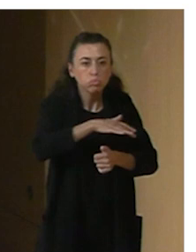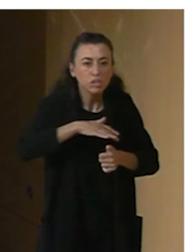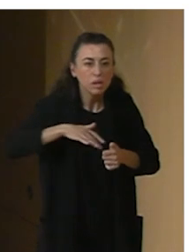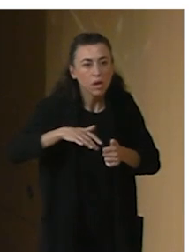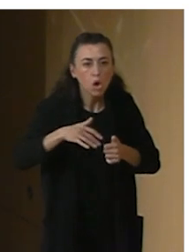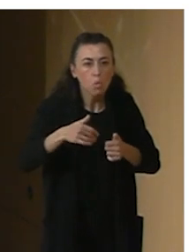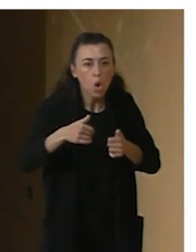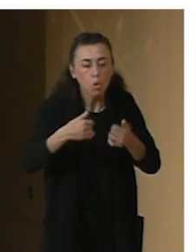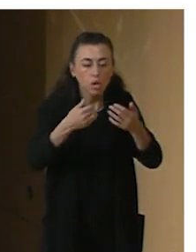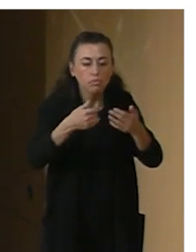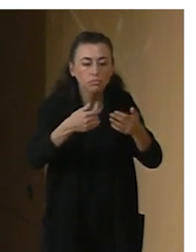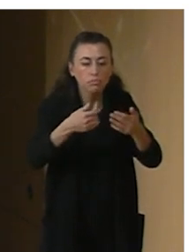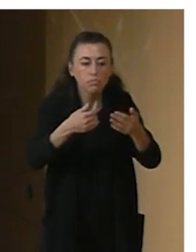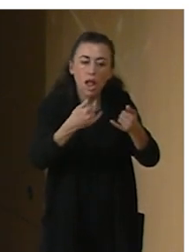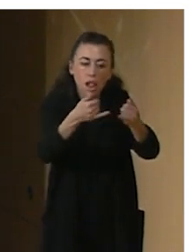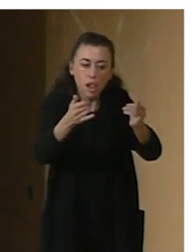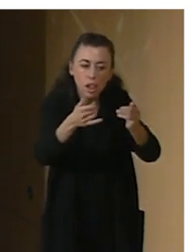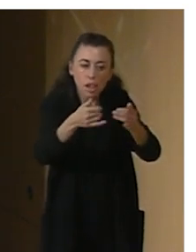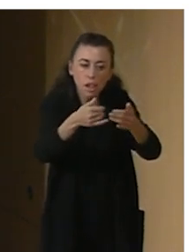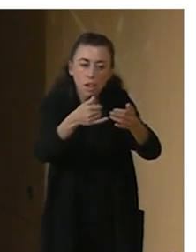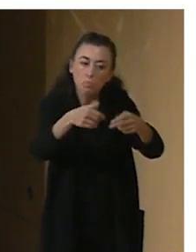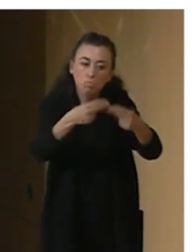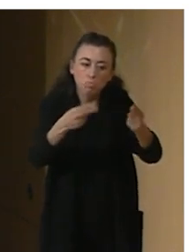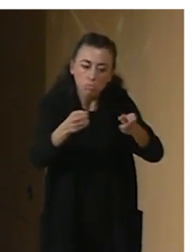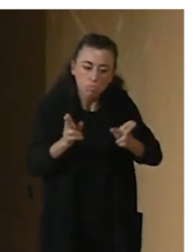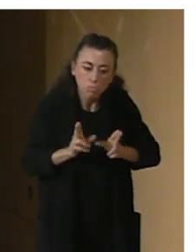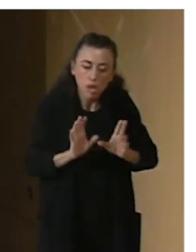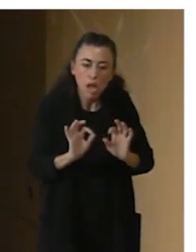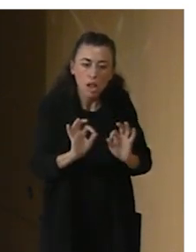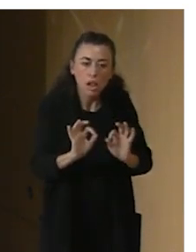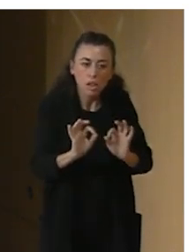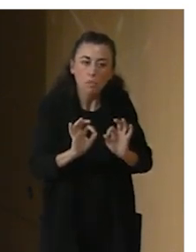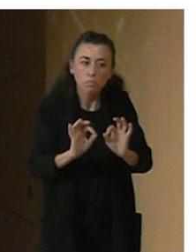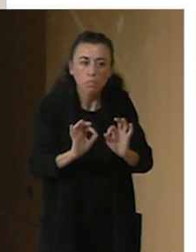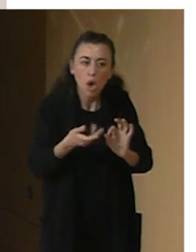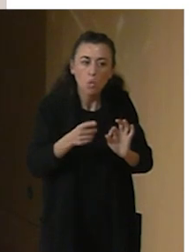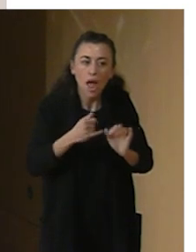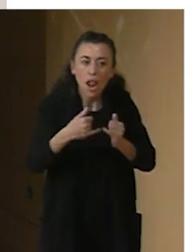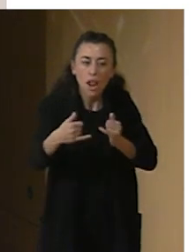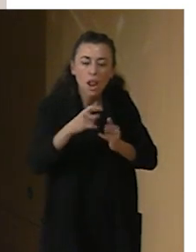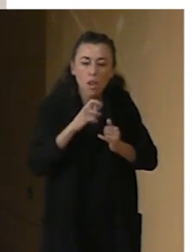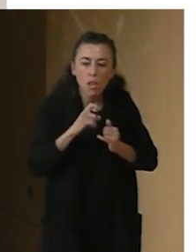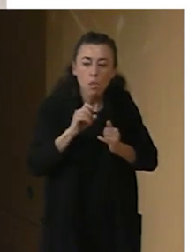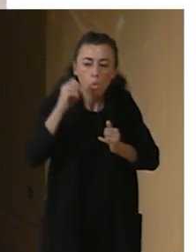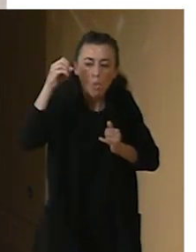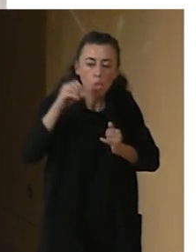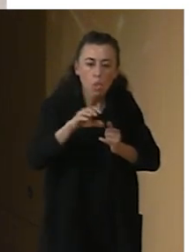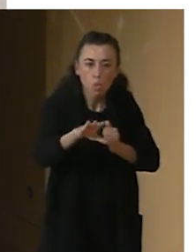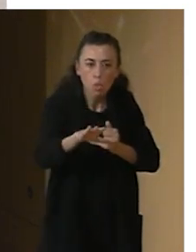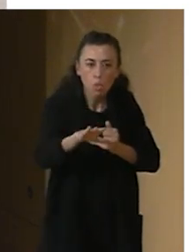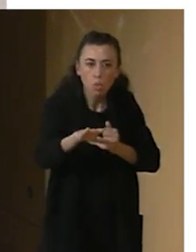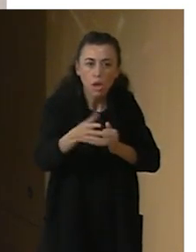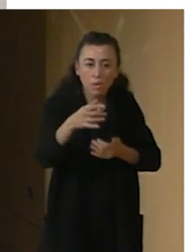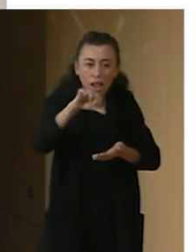Es un espectáculo en el que la luz, la música y las acrobacias de Kim Girón en el centro estructuran